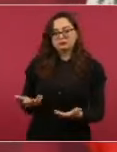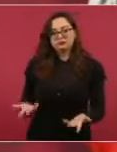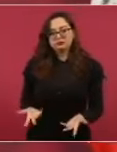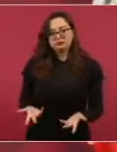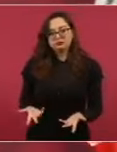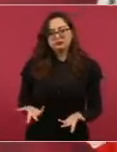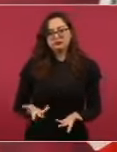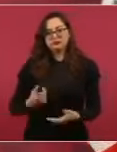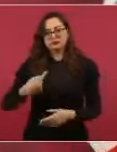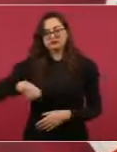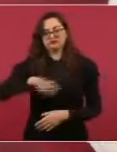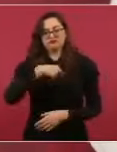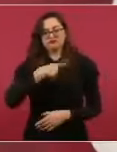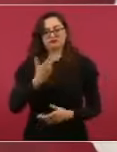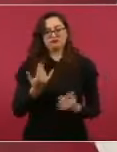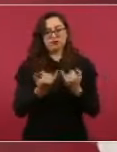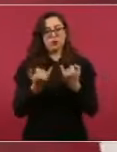somos estalinistas.